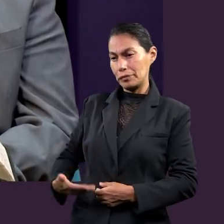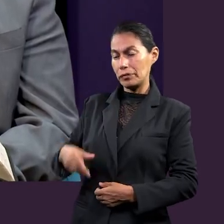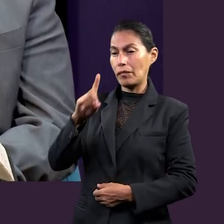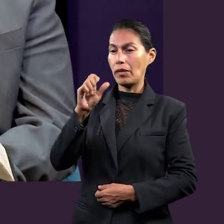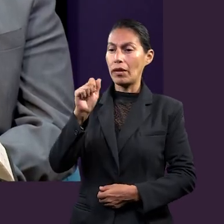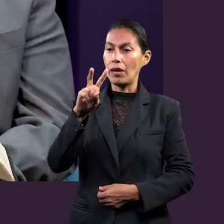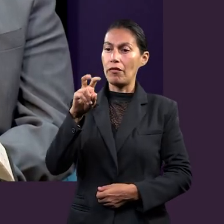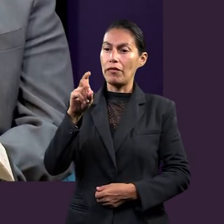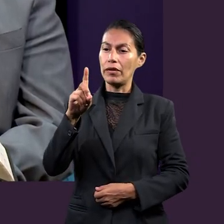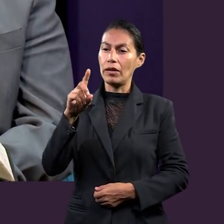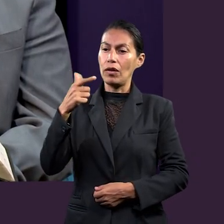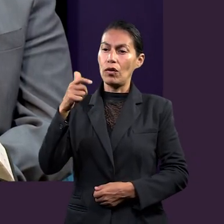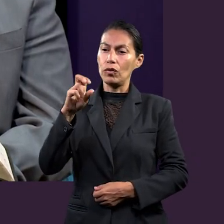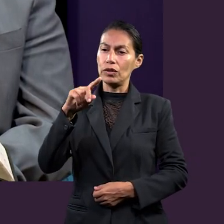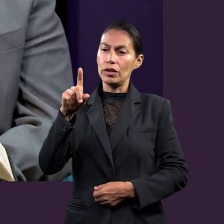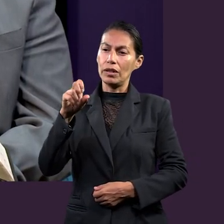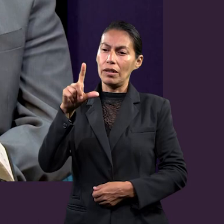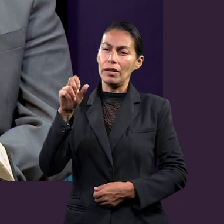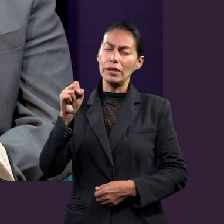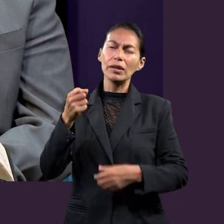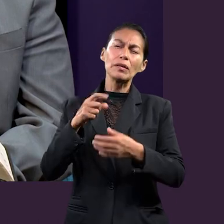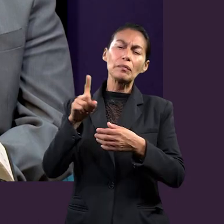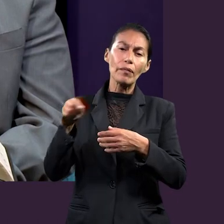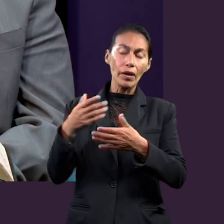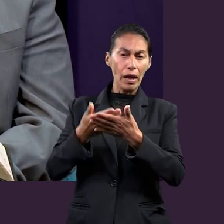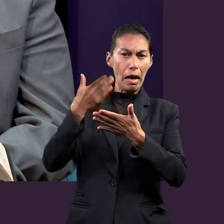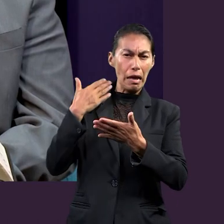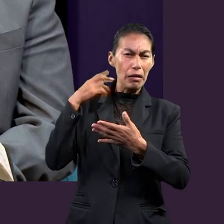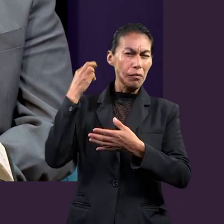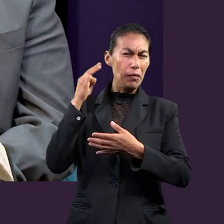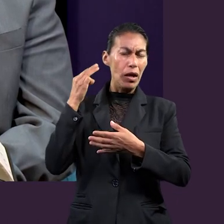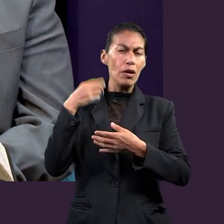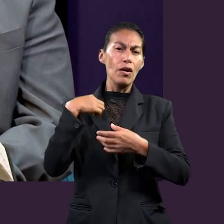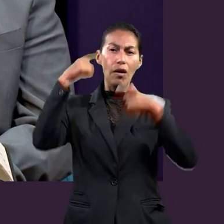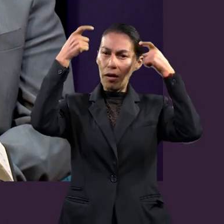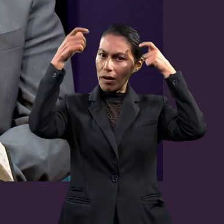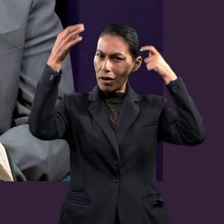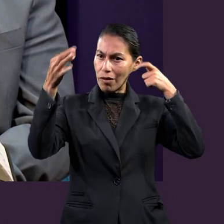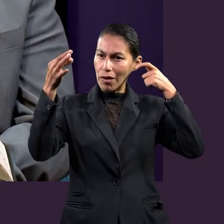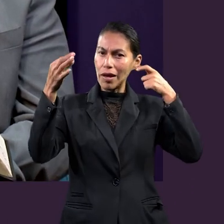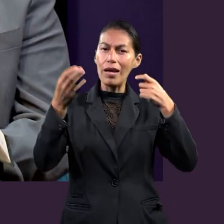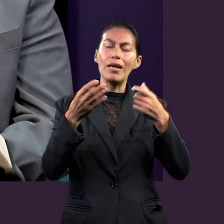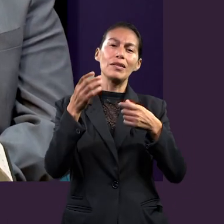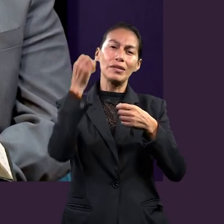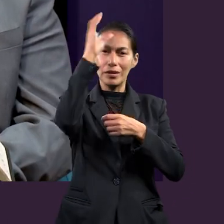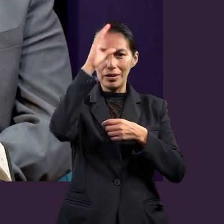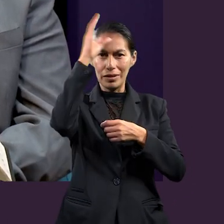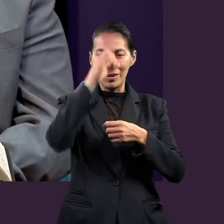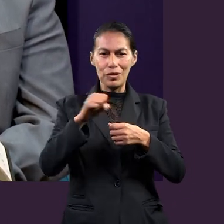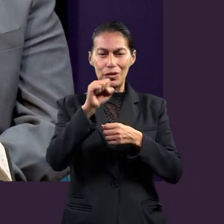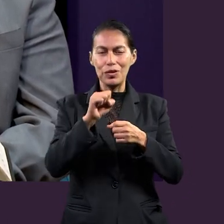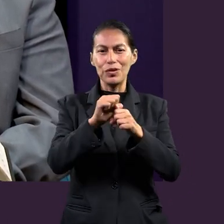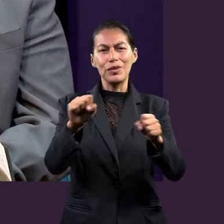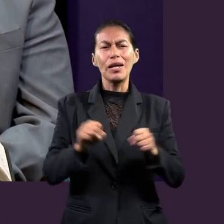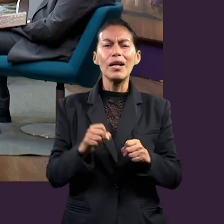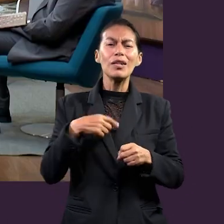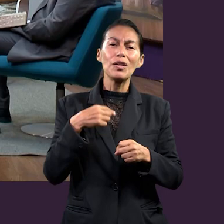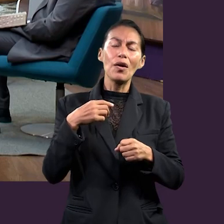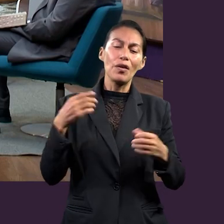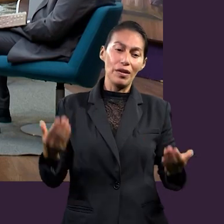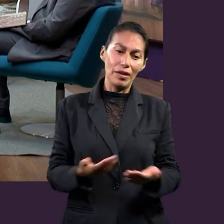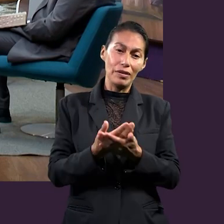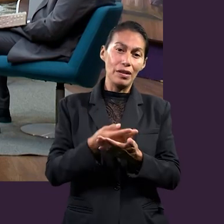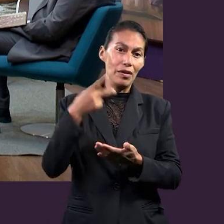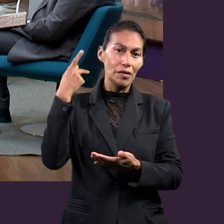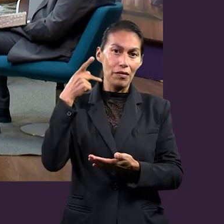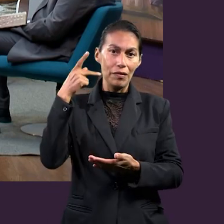David González. En mayo gradué de la licenciatura en enseñanza de las ciencias sociales y soy de Villahermosa, Tabasco. Así que,